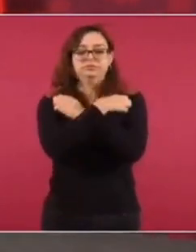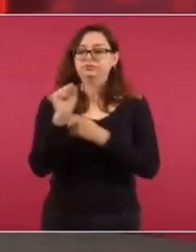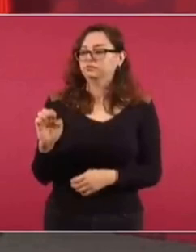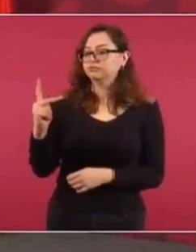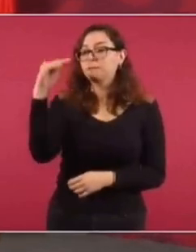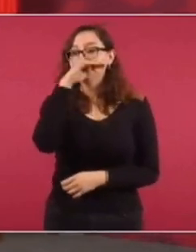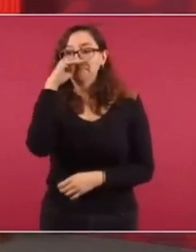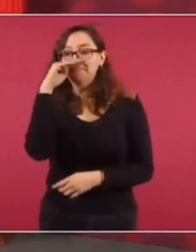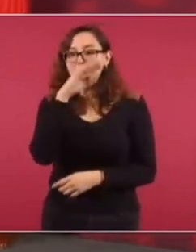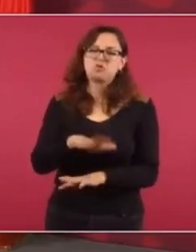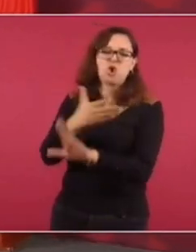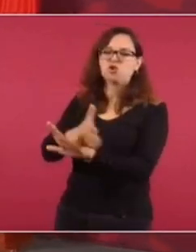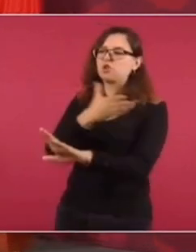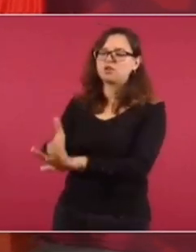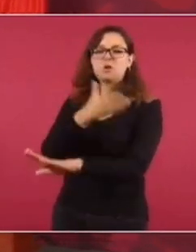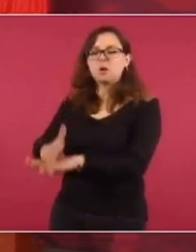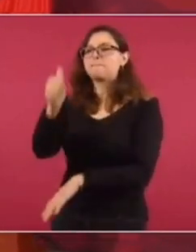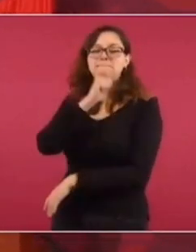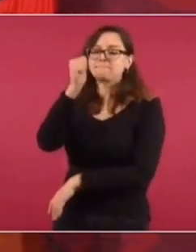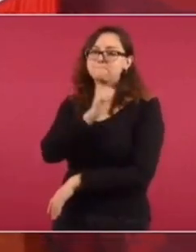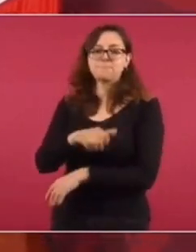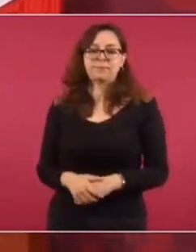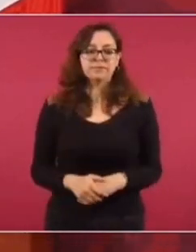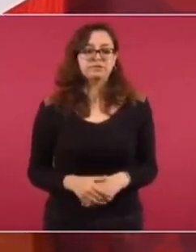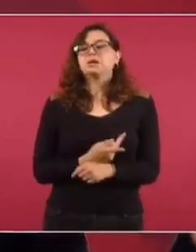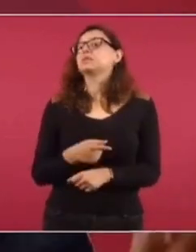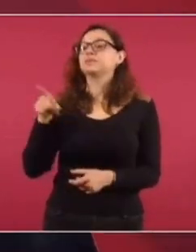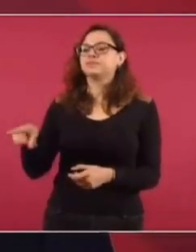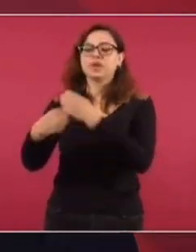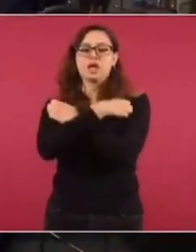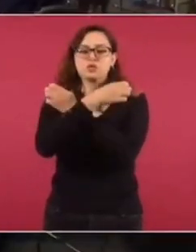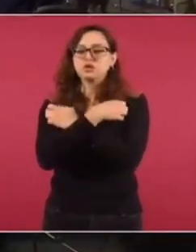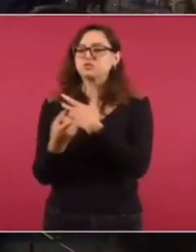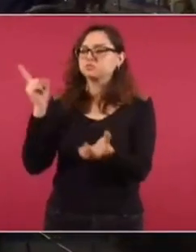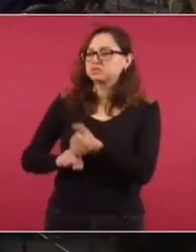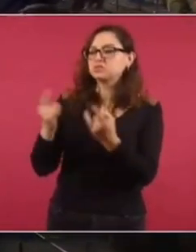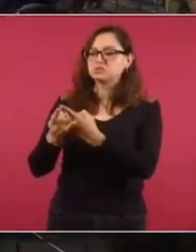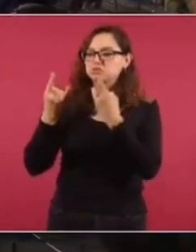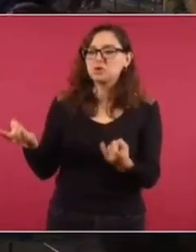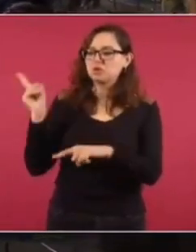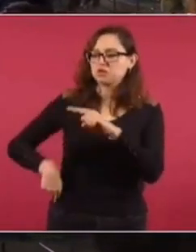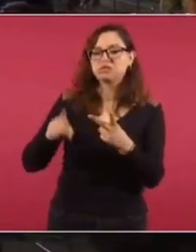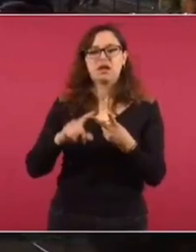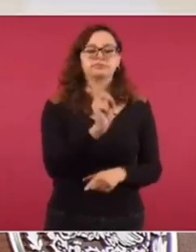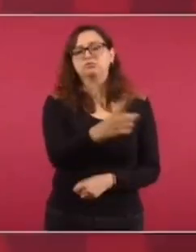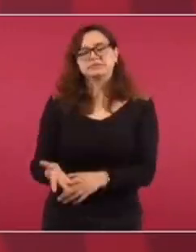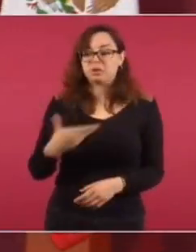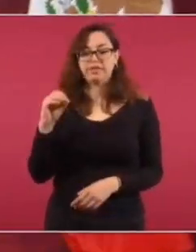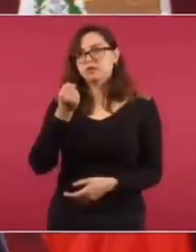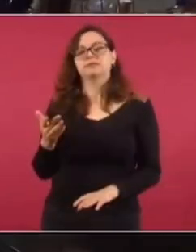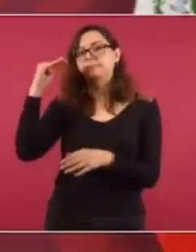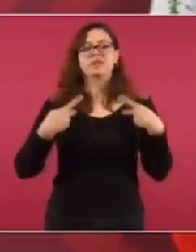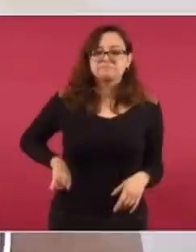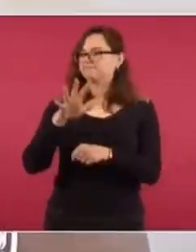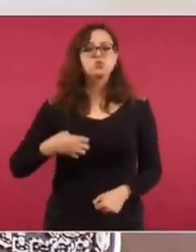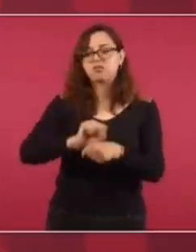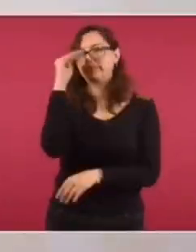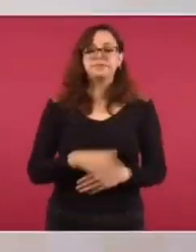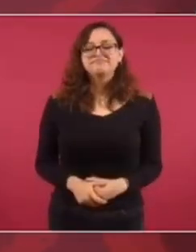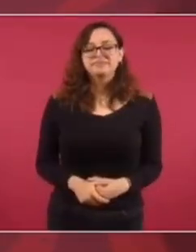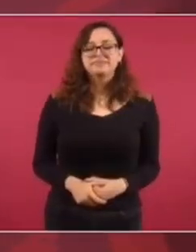contenidos de los libros solamente cuando ellos los hacen. Abandonaron la historia, hicieron un hablado de civismo, la ética. Unos momentos